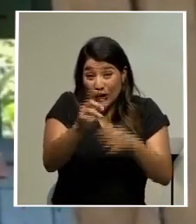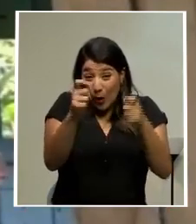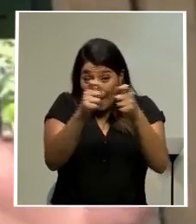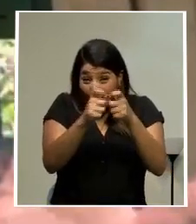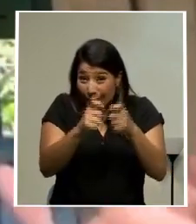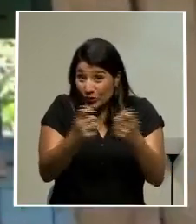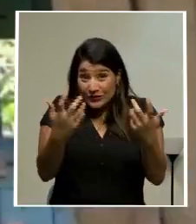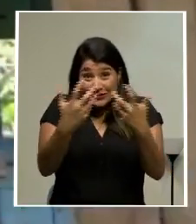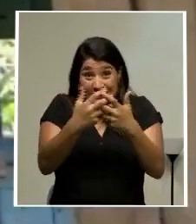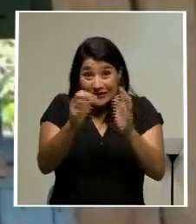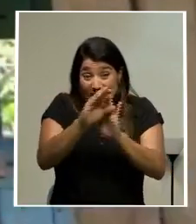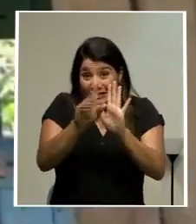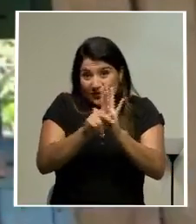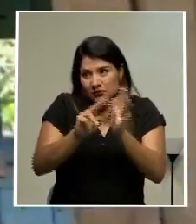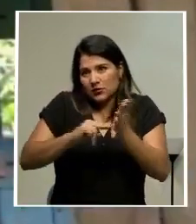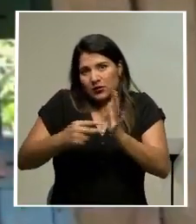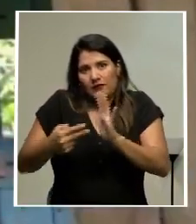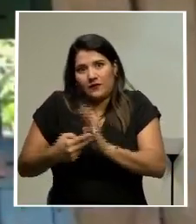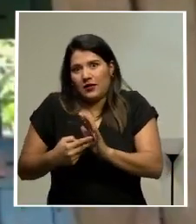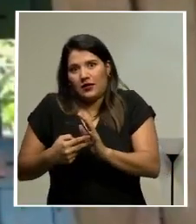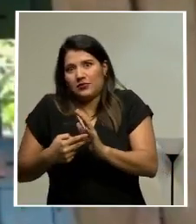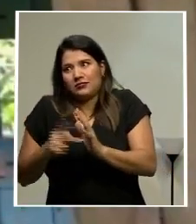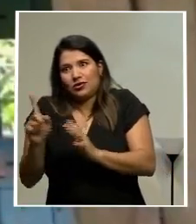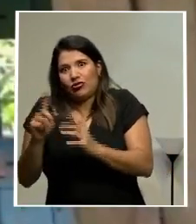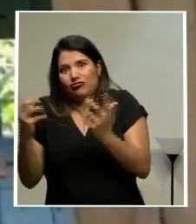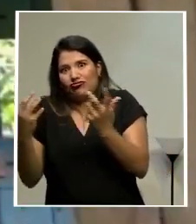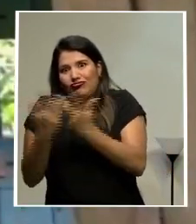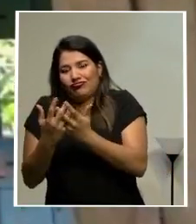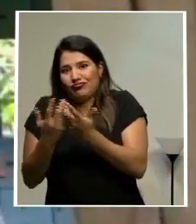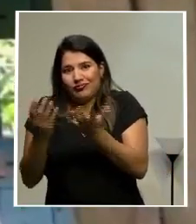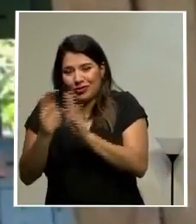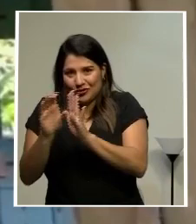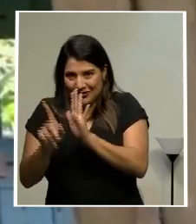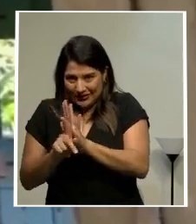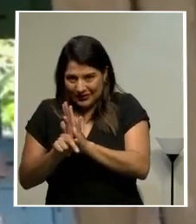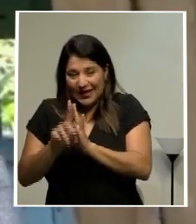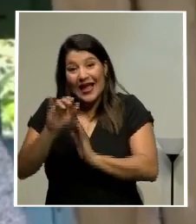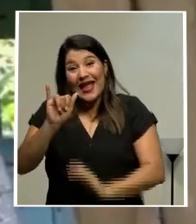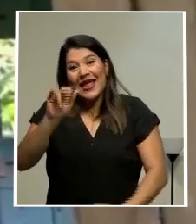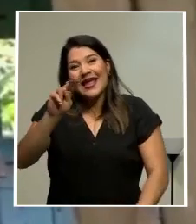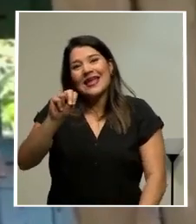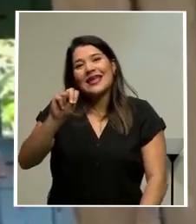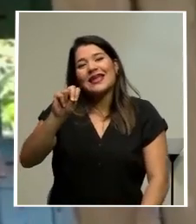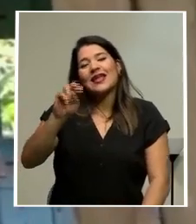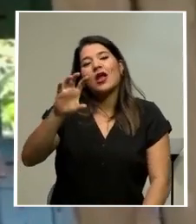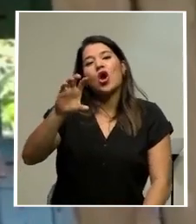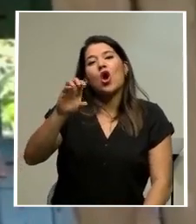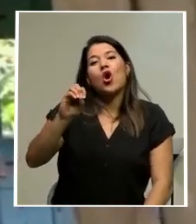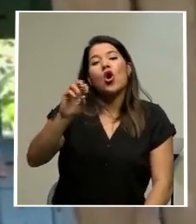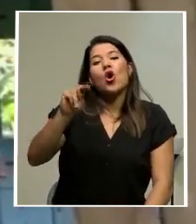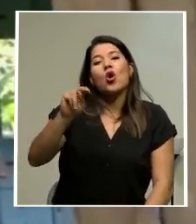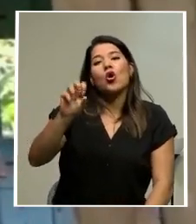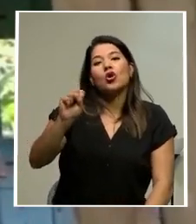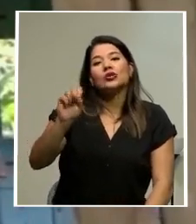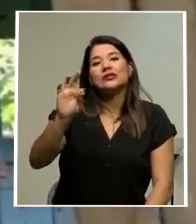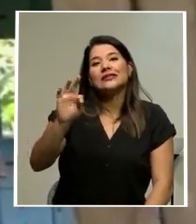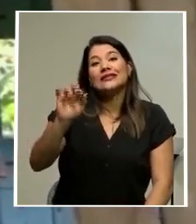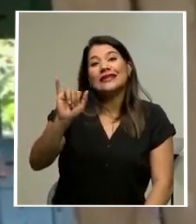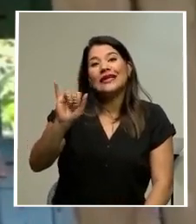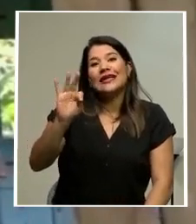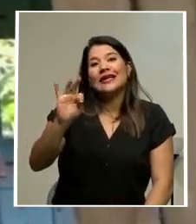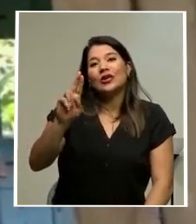lo primero que dice. Y lo segundo que dice es que hay unas